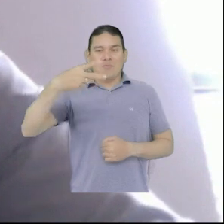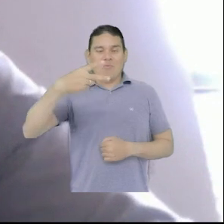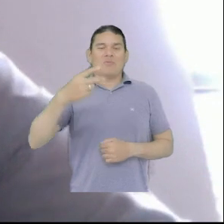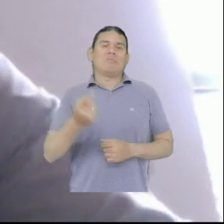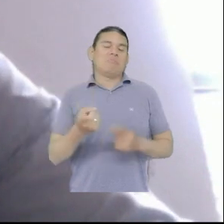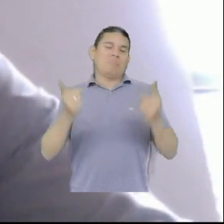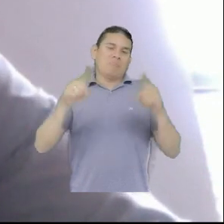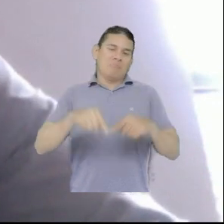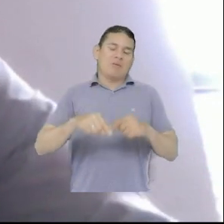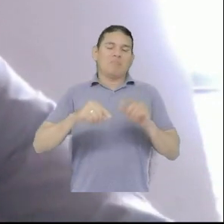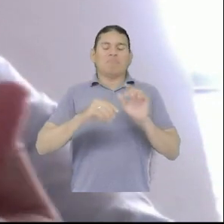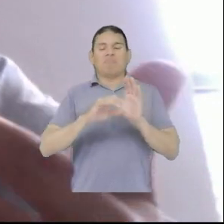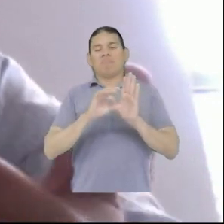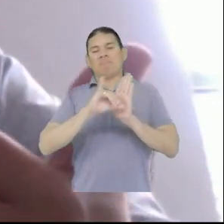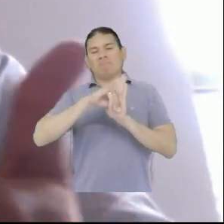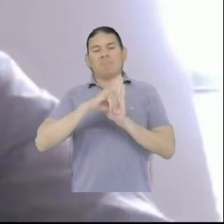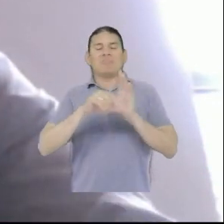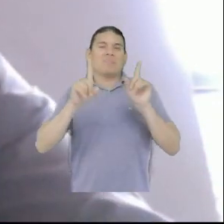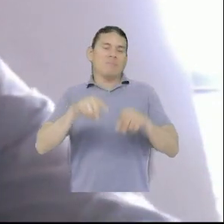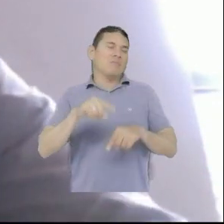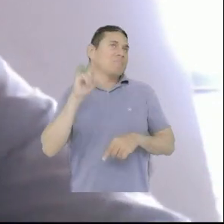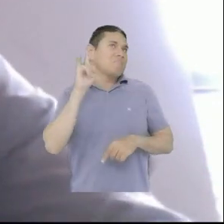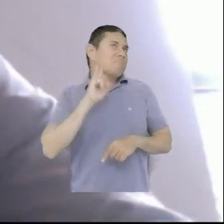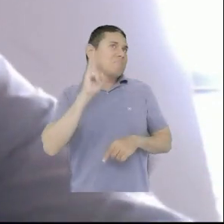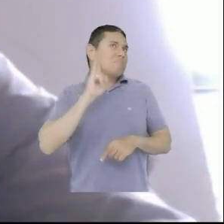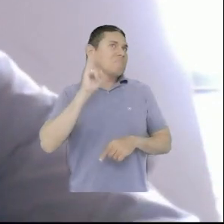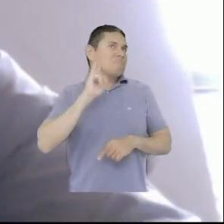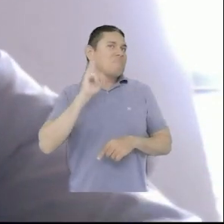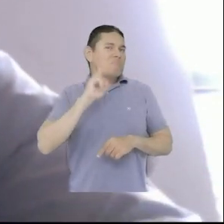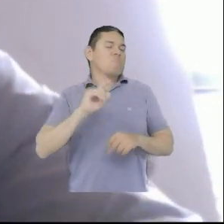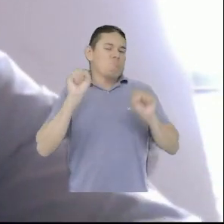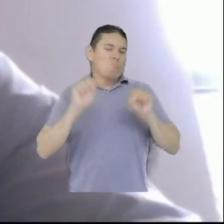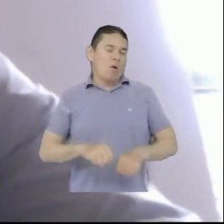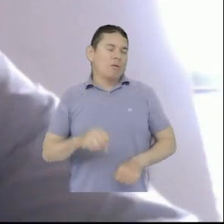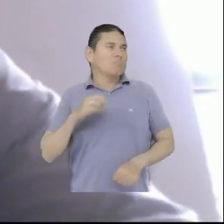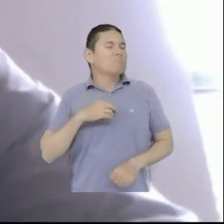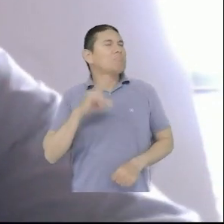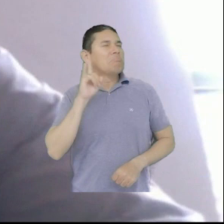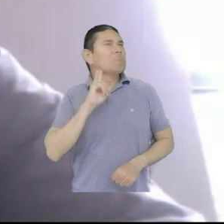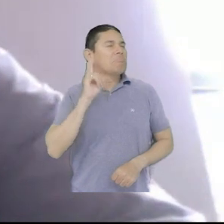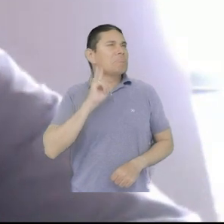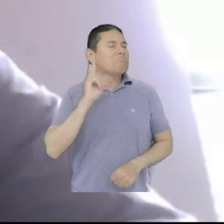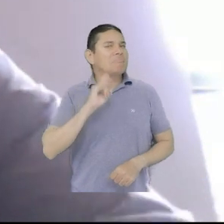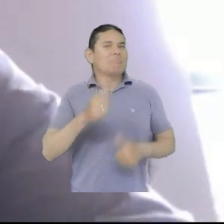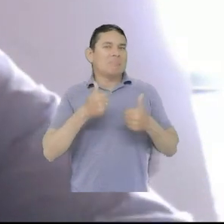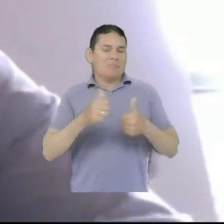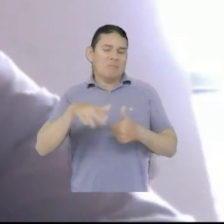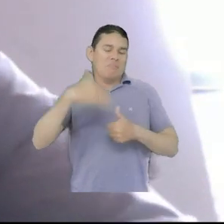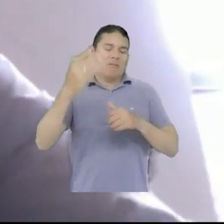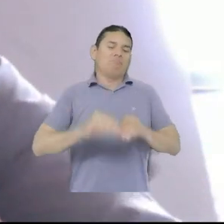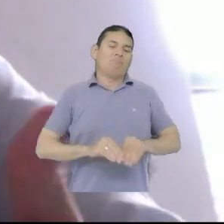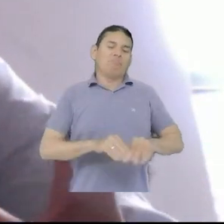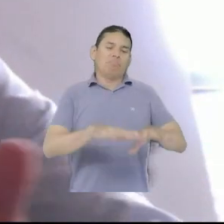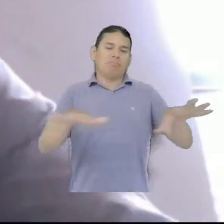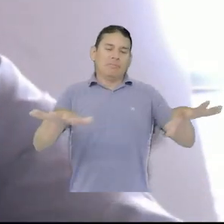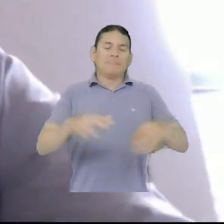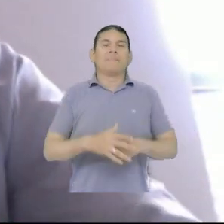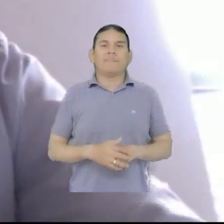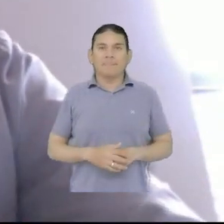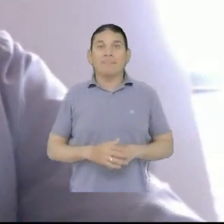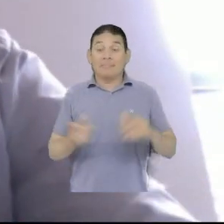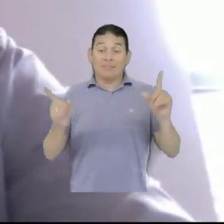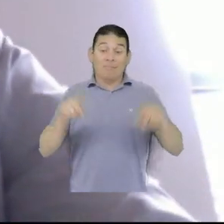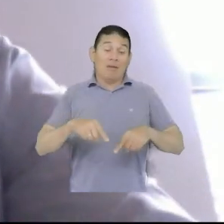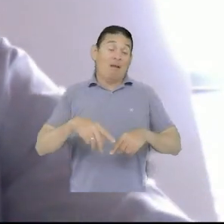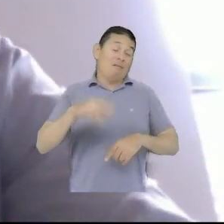Power 2 de igual forma ya pueden encontrar algunos capítulos en Spotify en formato de audio para que también nos sigan y compartan este